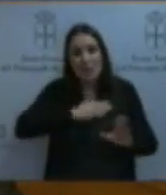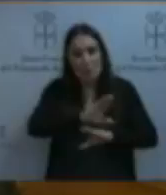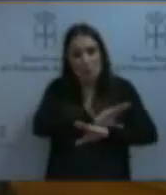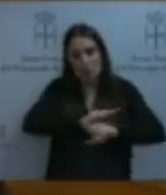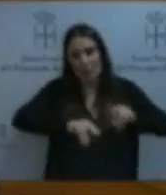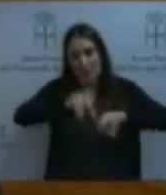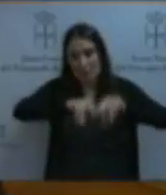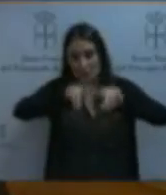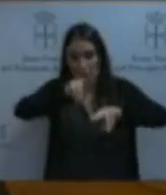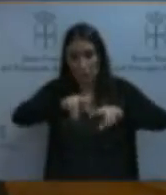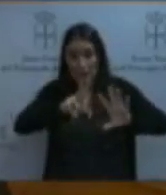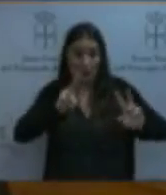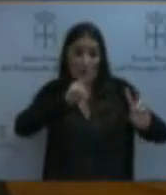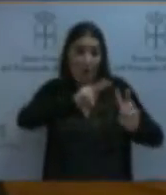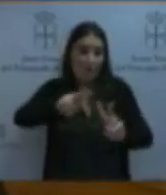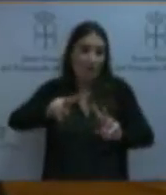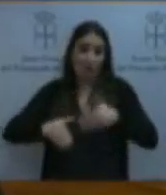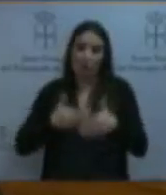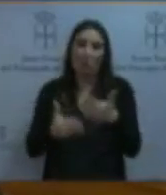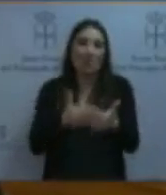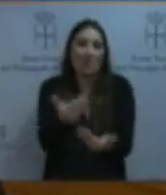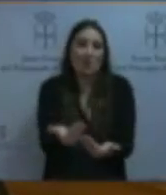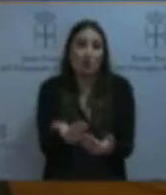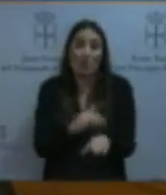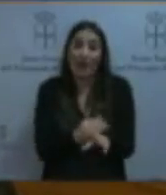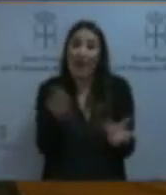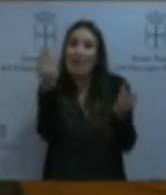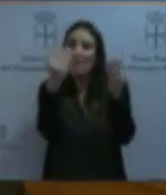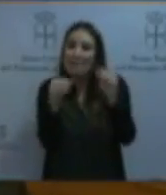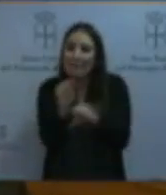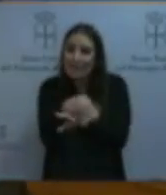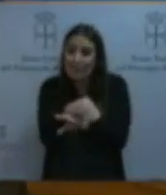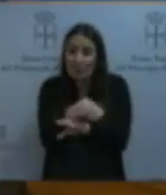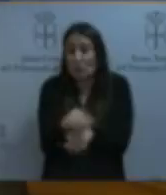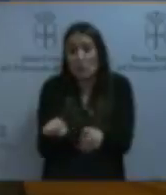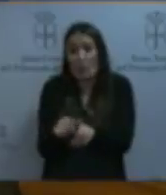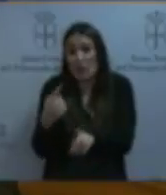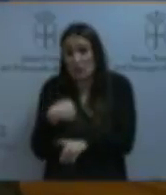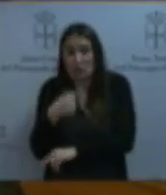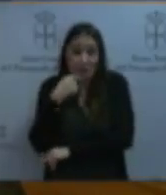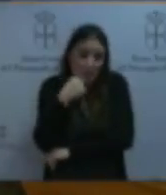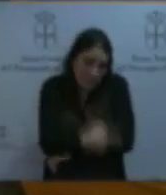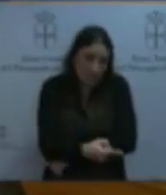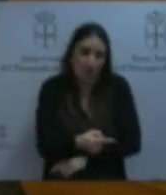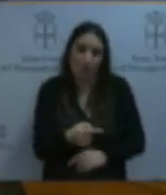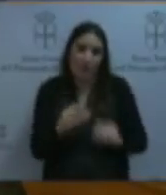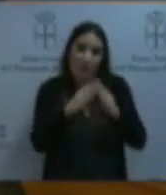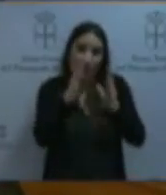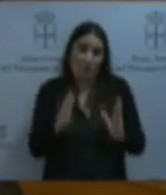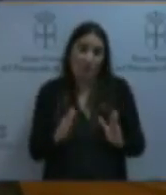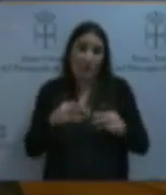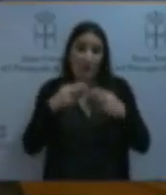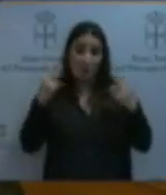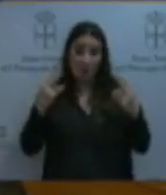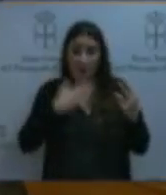Infraestructuras, pero que vemos el mismo proceder en su mantenimiento que el que vinimos denunciando de la vivienda pública de la Consejería de Servicios